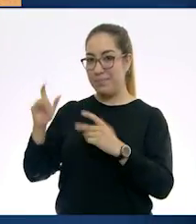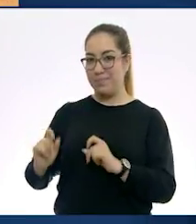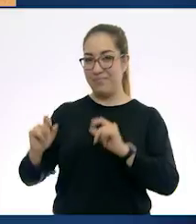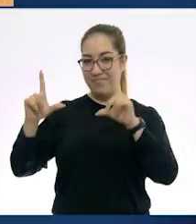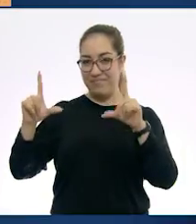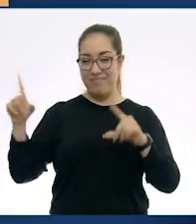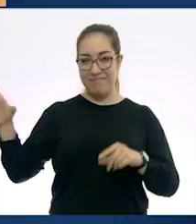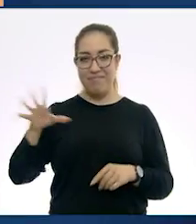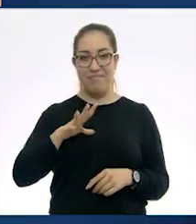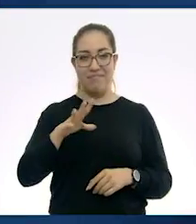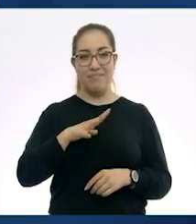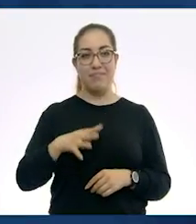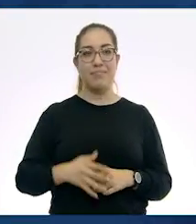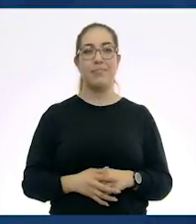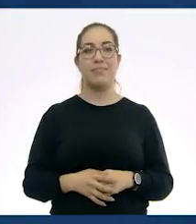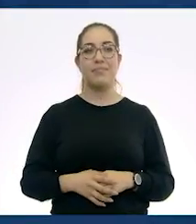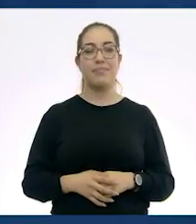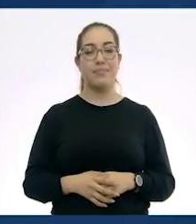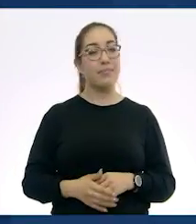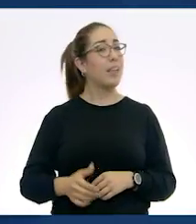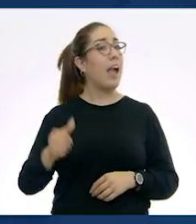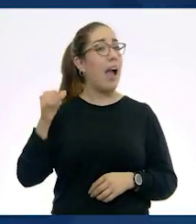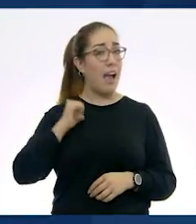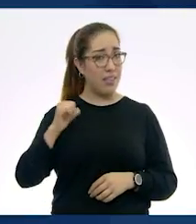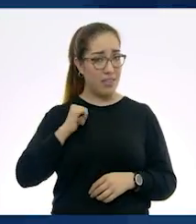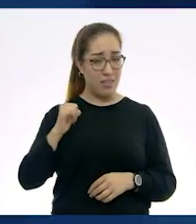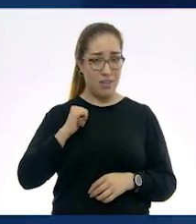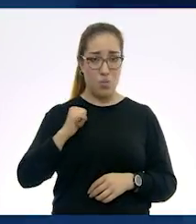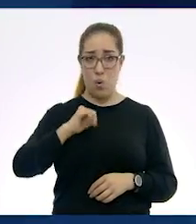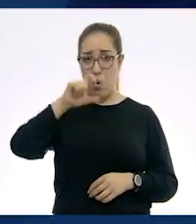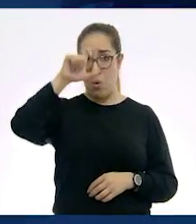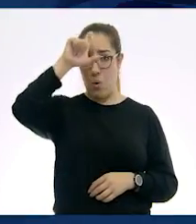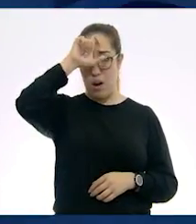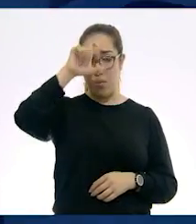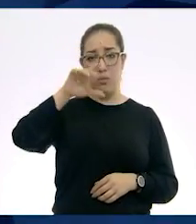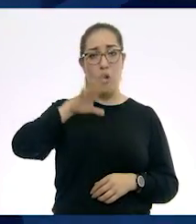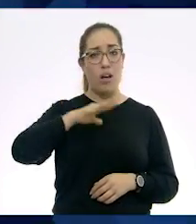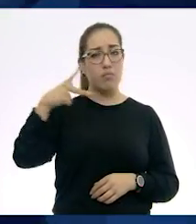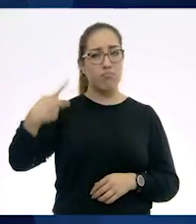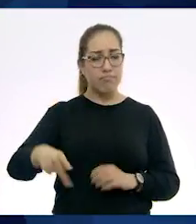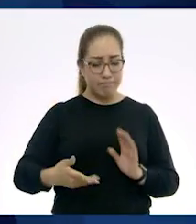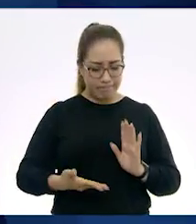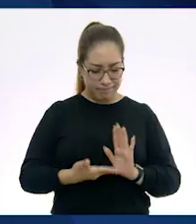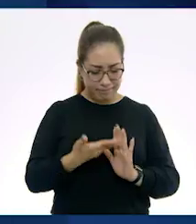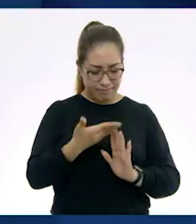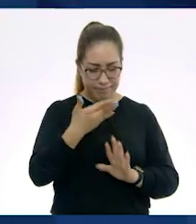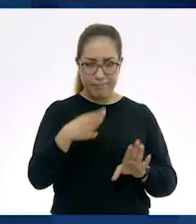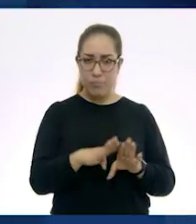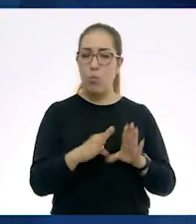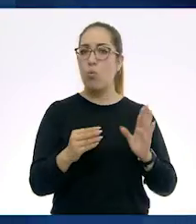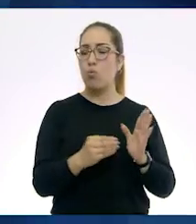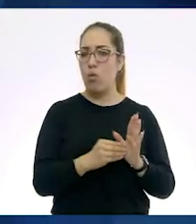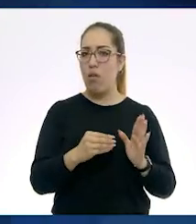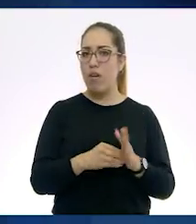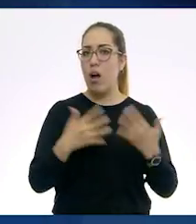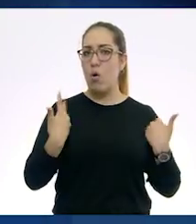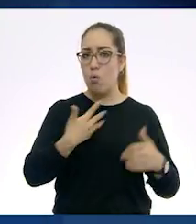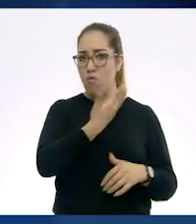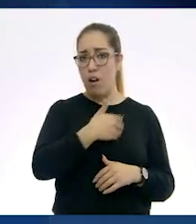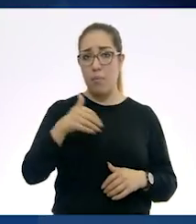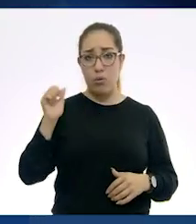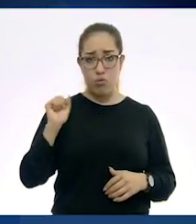por ejemplo, que los egipcios desarrollaron un sistema de construcción que sigue siendo bastante famoso el día de hoy,